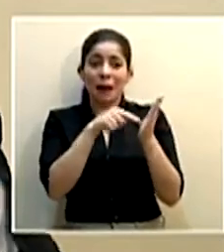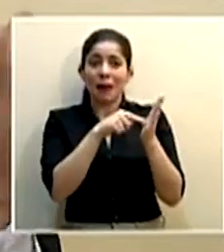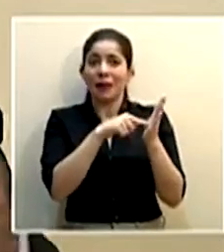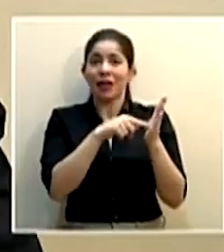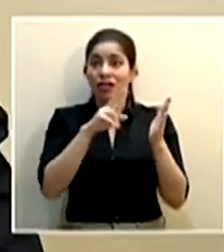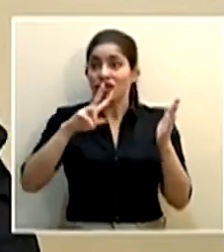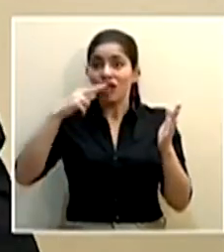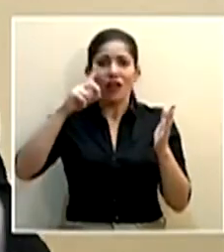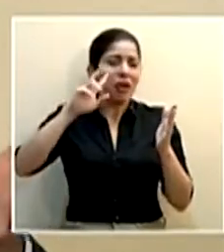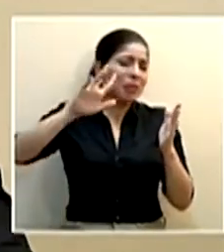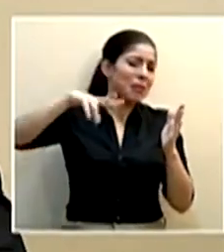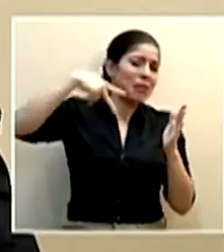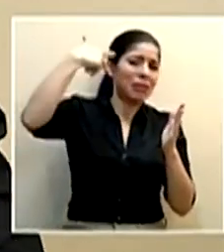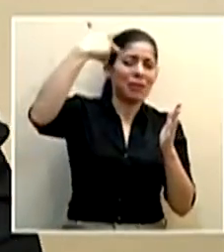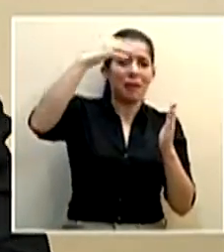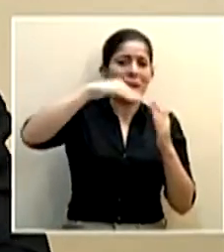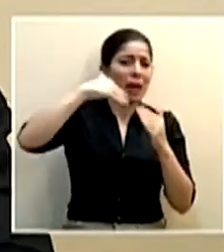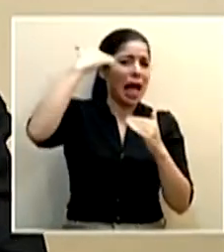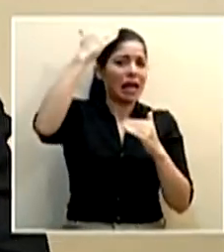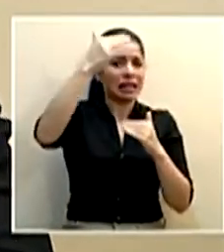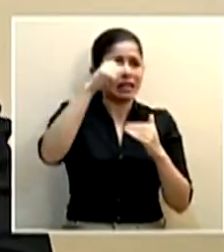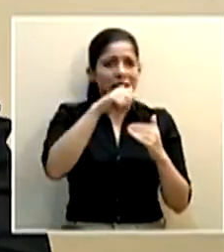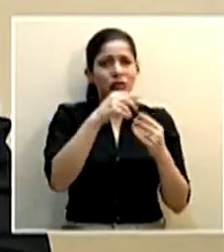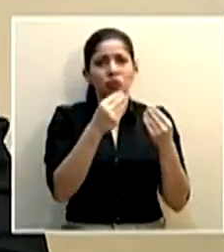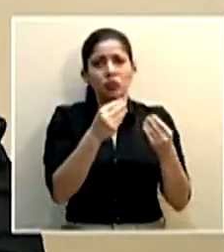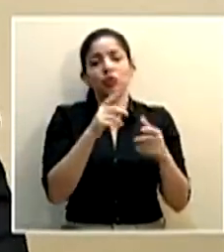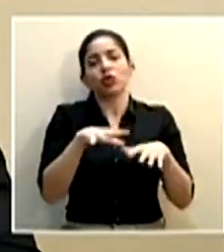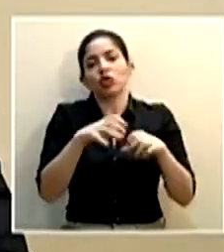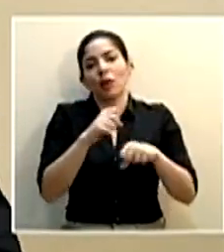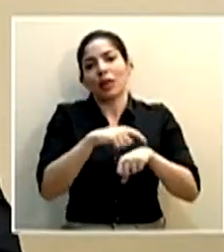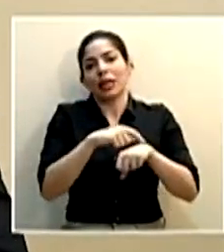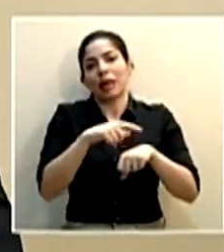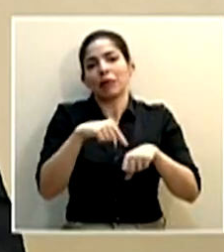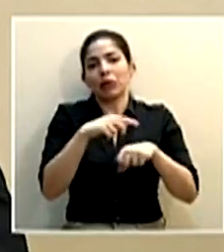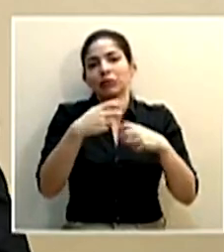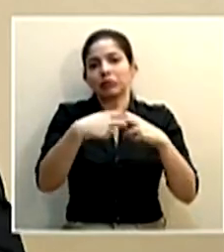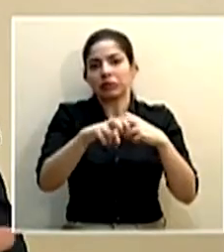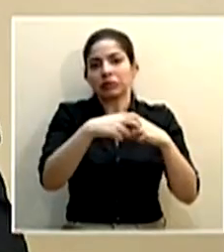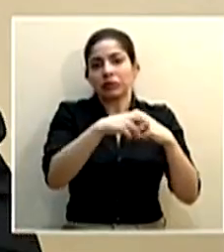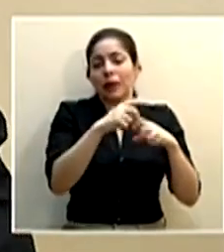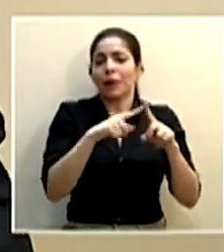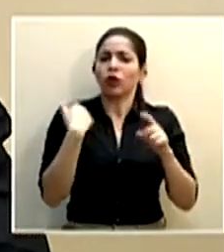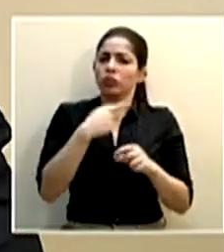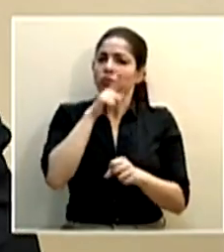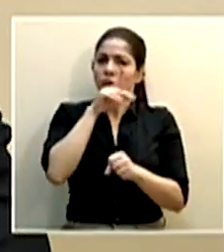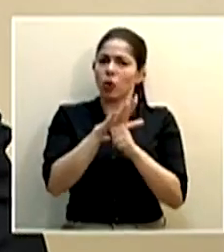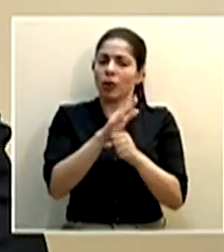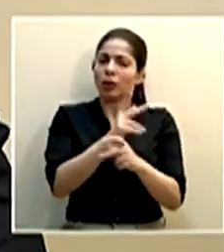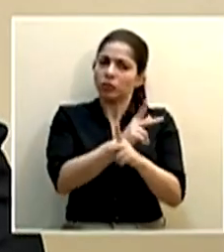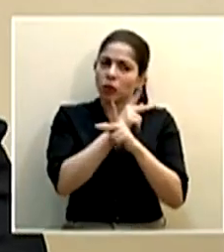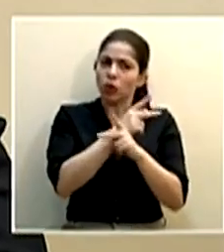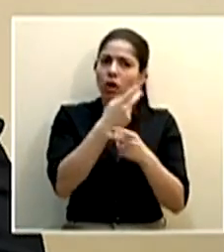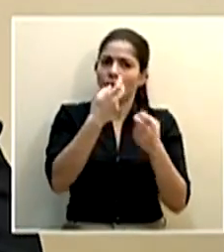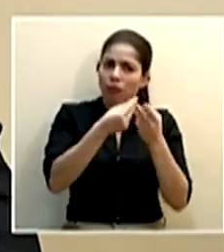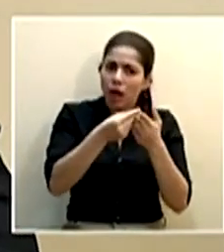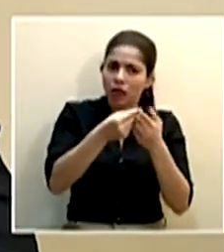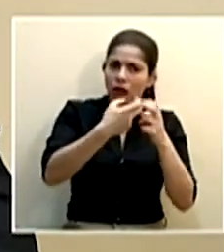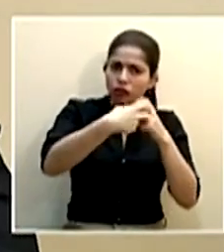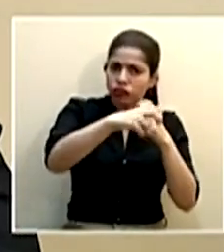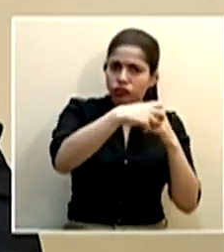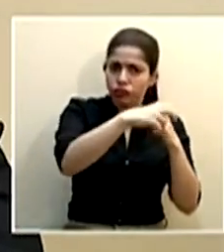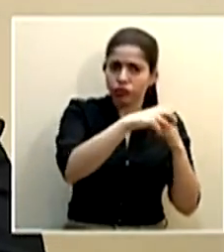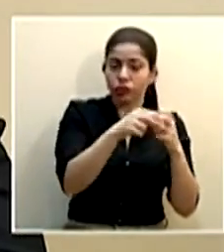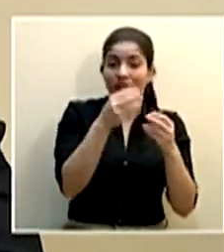siquiera la duplica, va mucho más allá. Entonces sí toma algún tiempo. Pero nuestro compromiso es proteger a esas personas con la transferencia y la